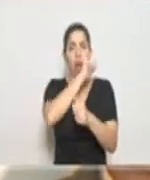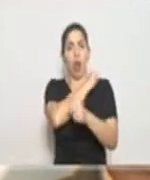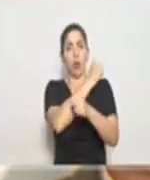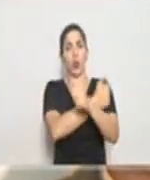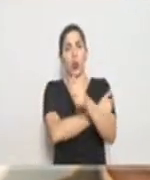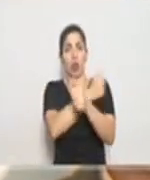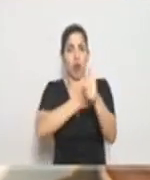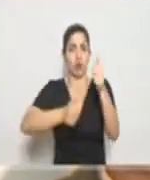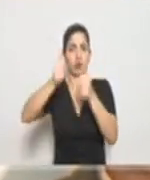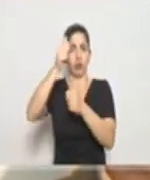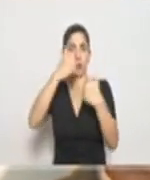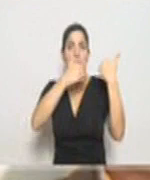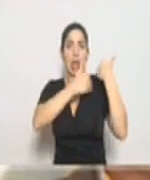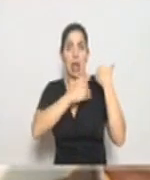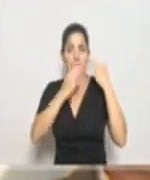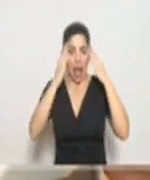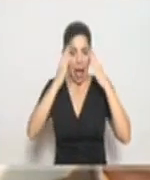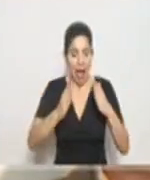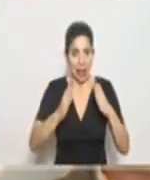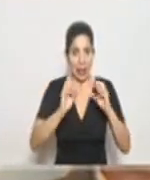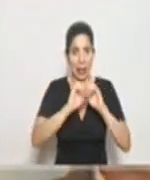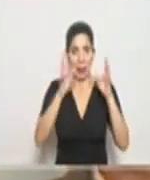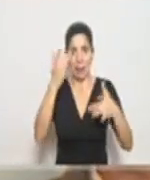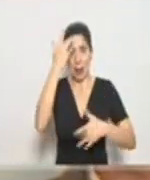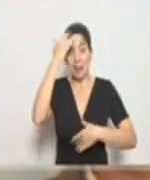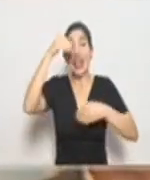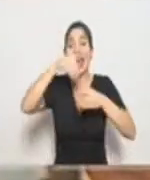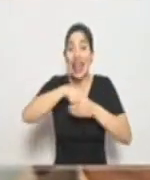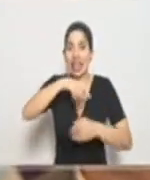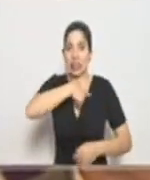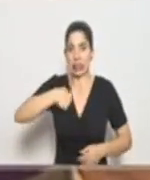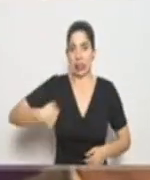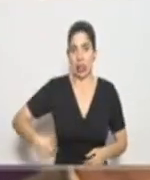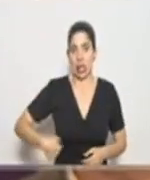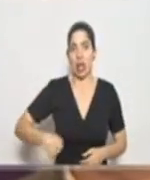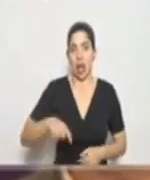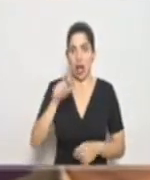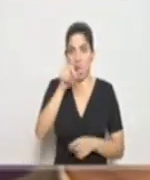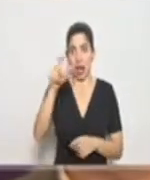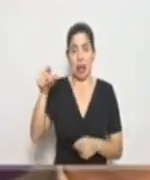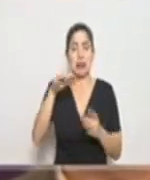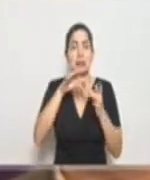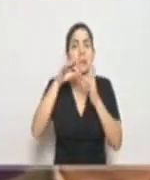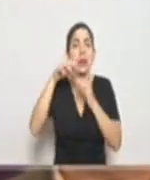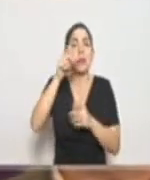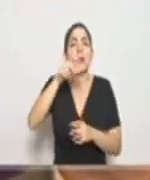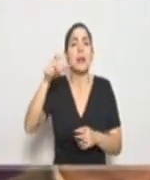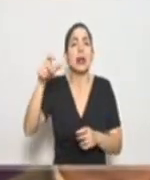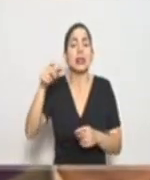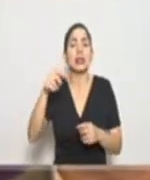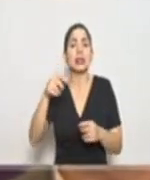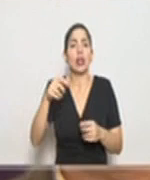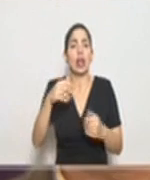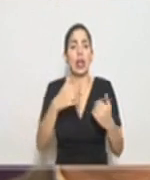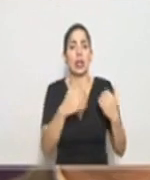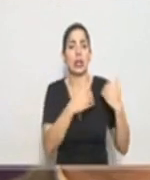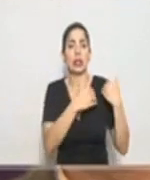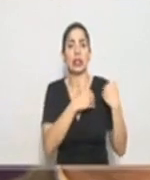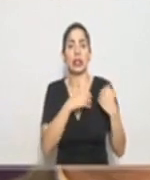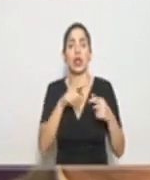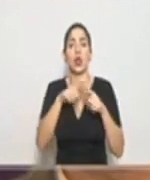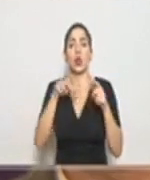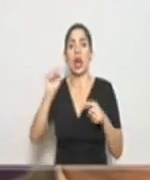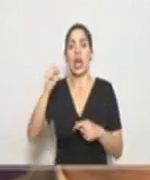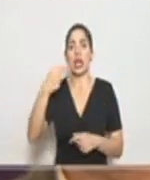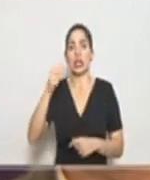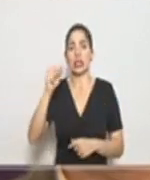atendiendo la pandemia en China, específicamente los que están atendiendo todo lo que tiene que ver con esta pandemia en la ciudad de Shanghai.